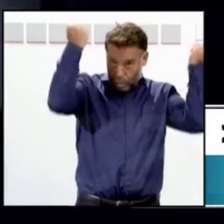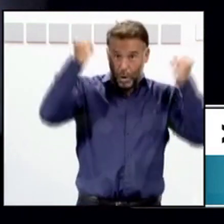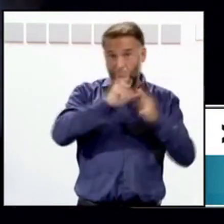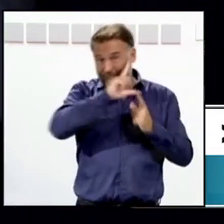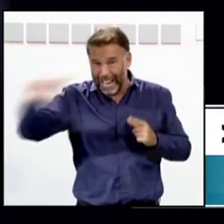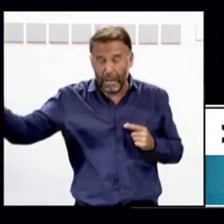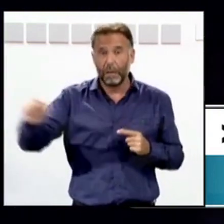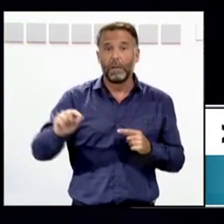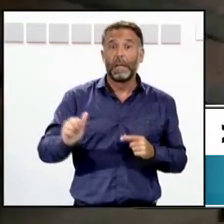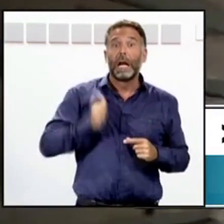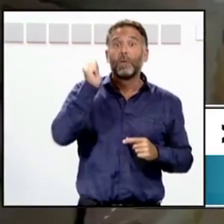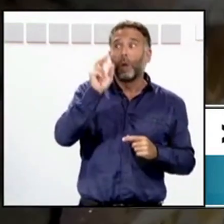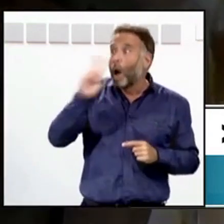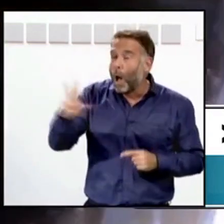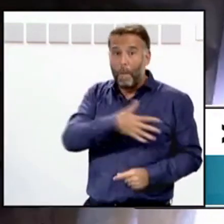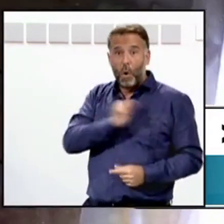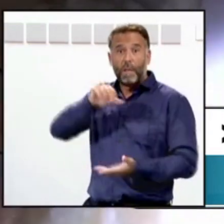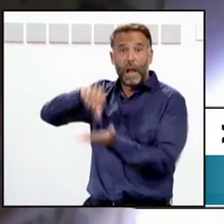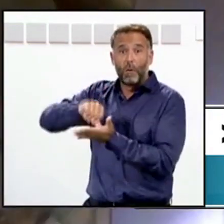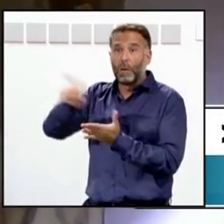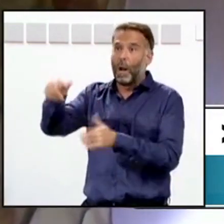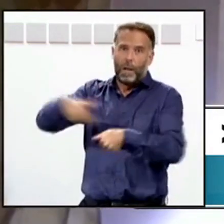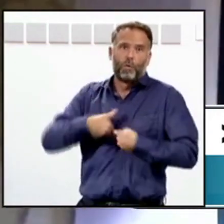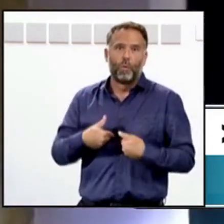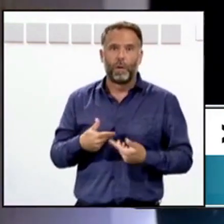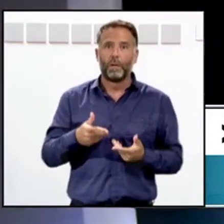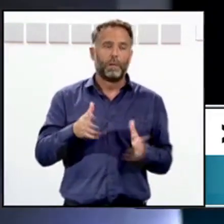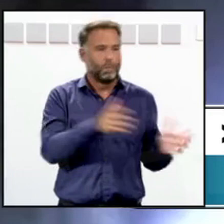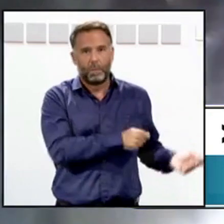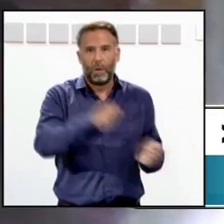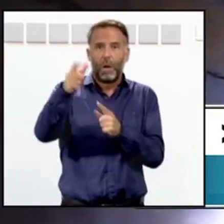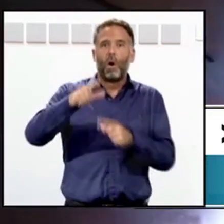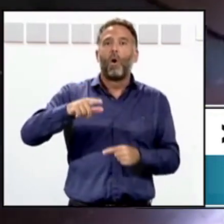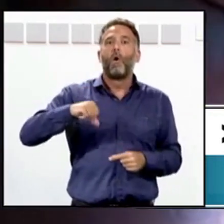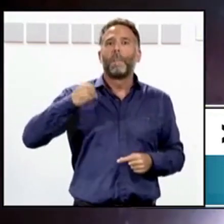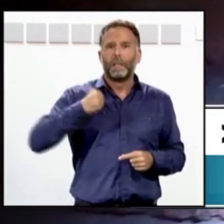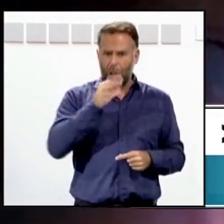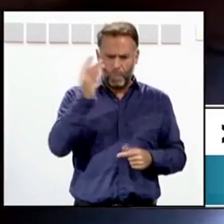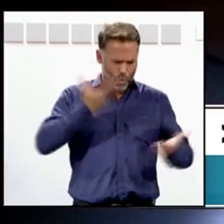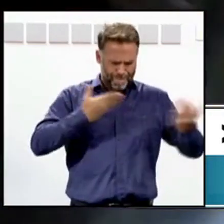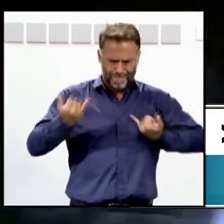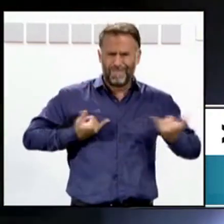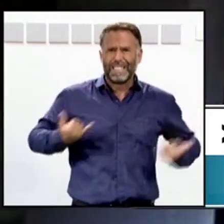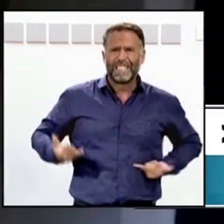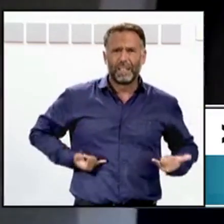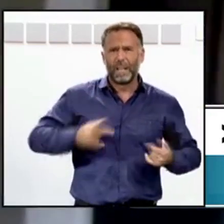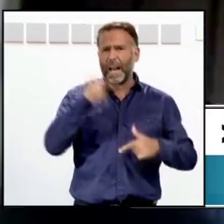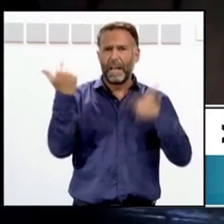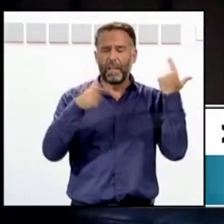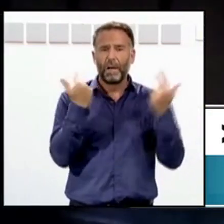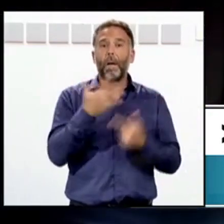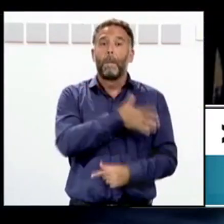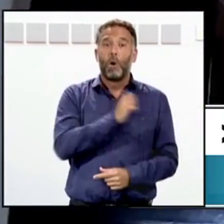encontraron casualmente con agentes a la policía local. Fueron trasladados al hospital ante las heridas que presentaban. La Policía